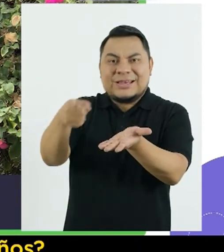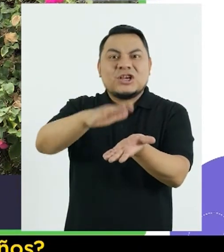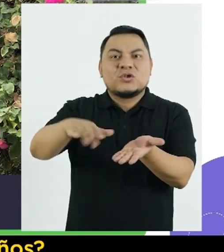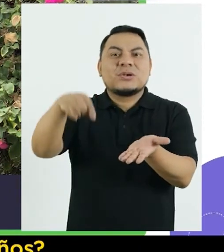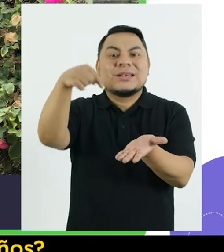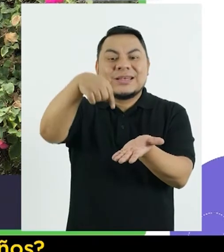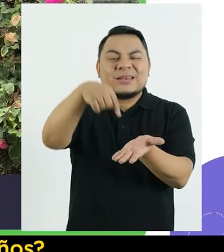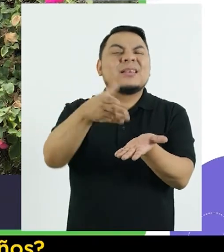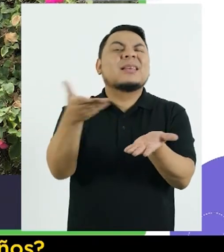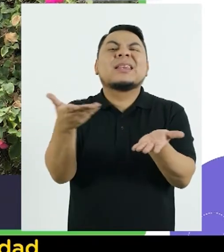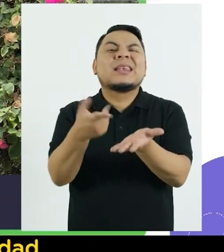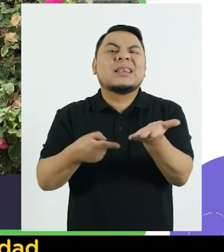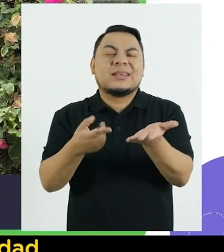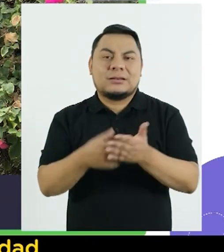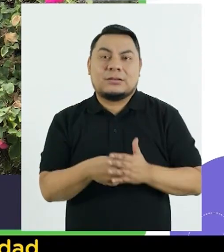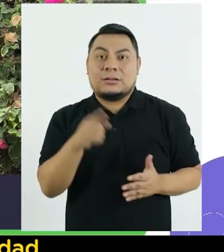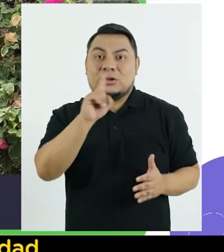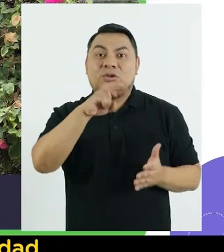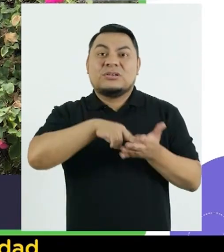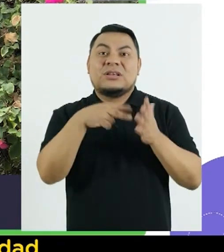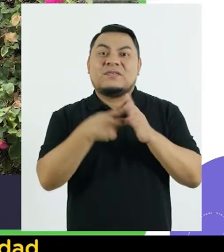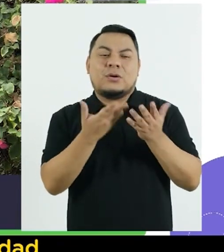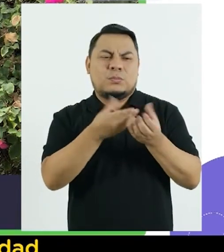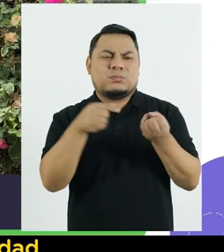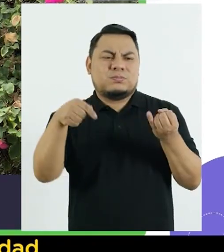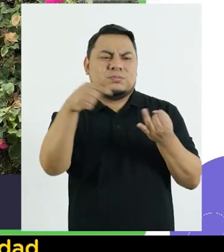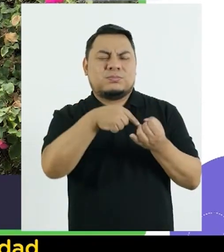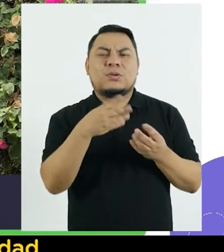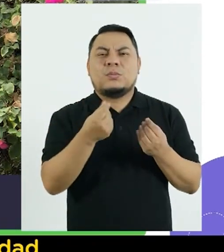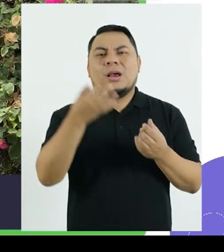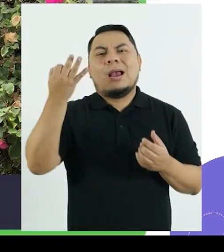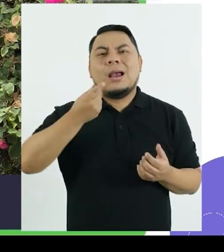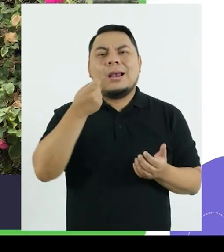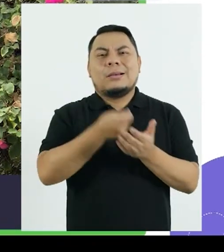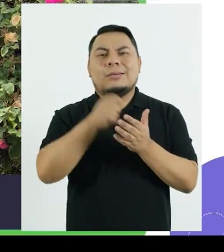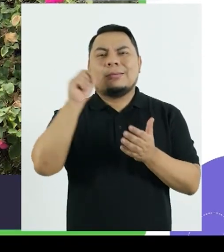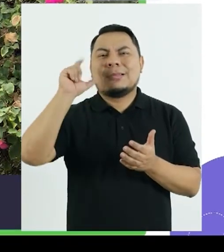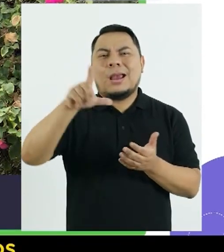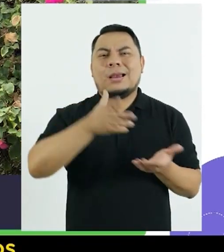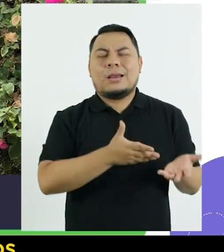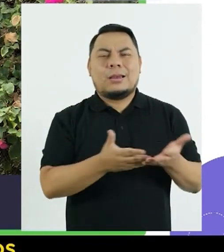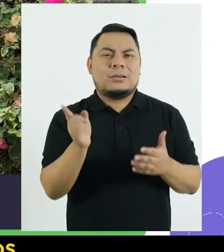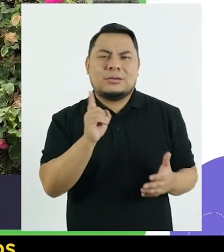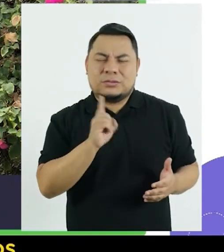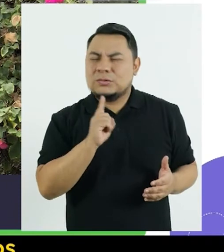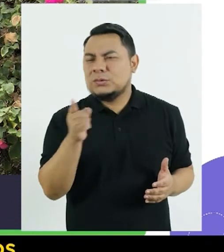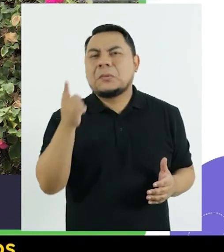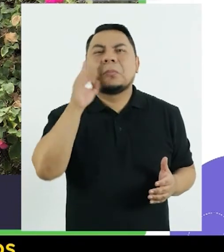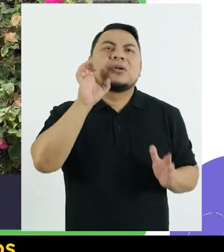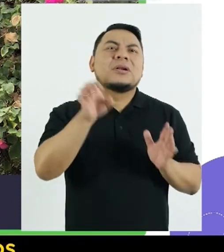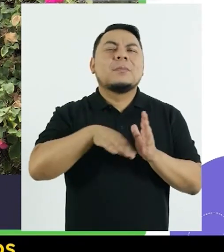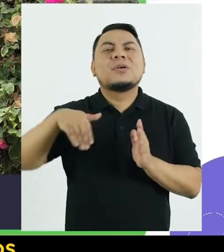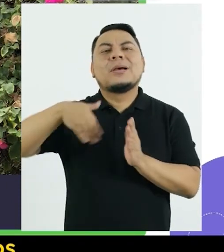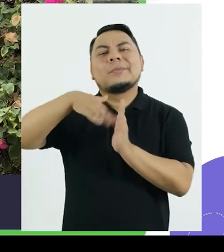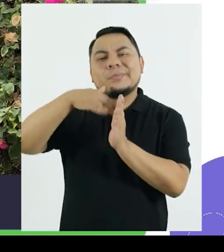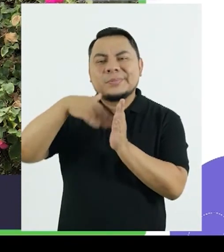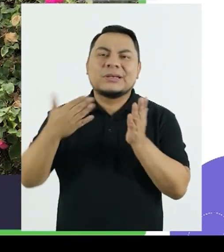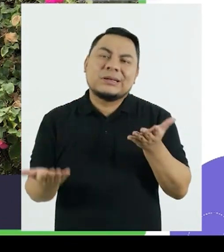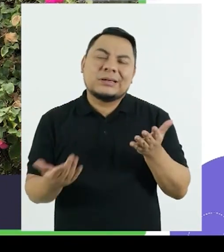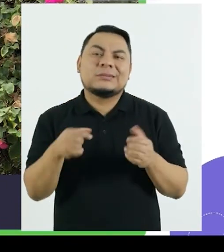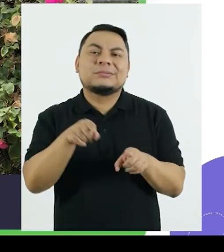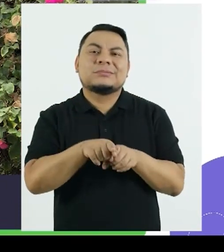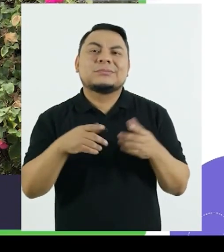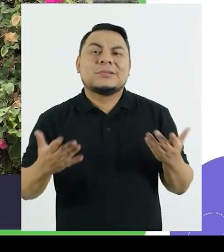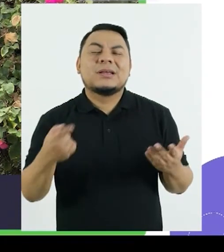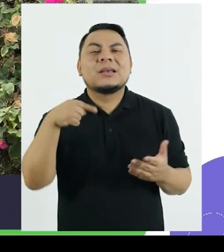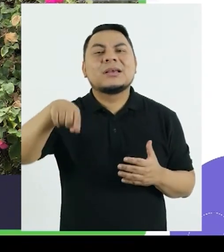ofrecemos a los niños? Y con eso no significa ofrecer variedad de materiales artísticos tradicionales como los conocemos Como la